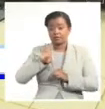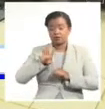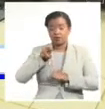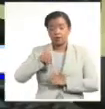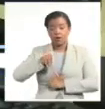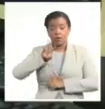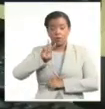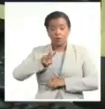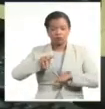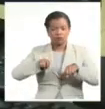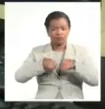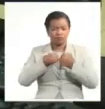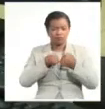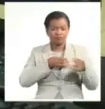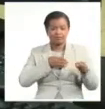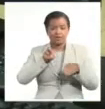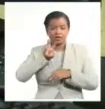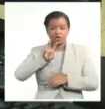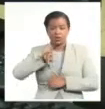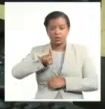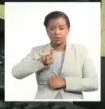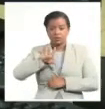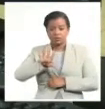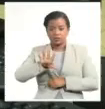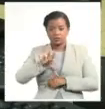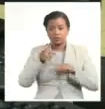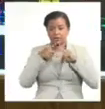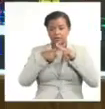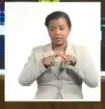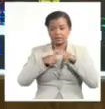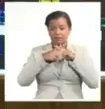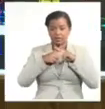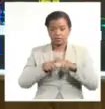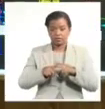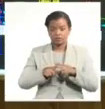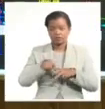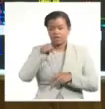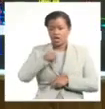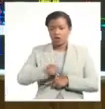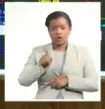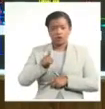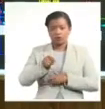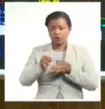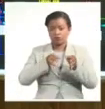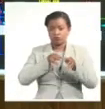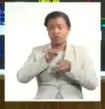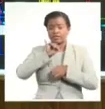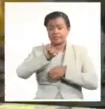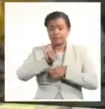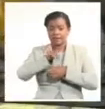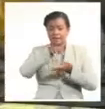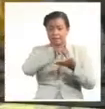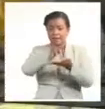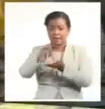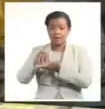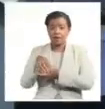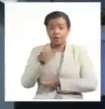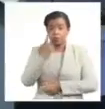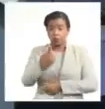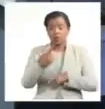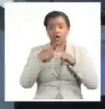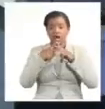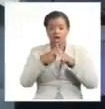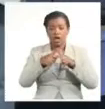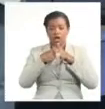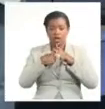avería y 395 por mantenimiento. Se encuentran fuera de servicio seis unidades y una por mantenimiento de